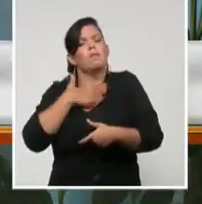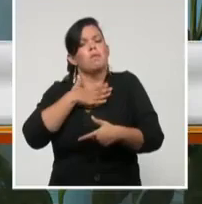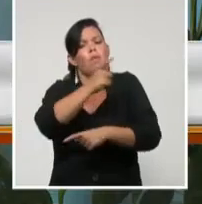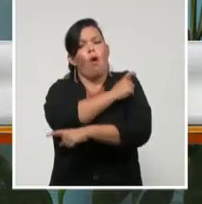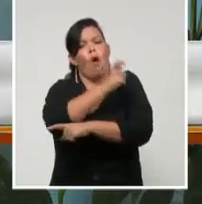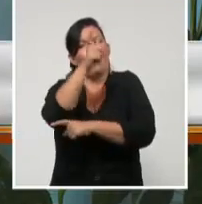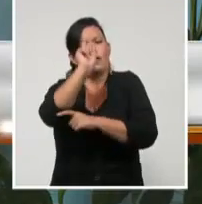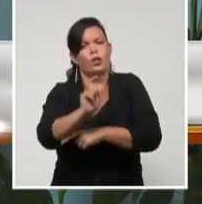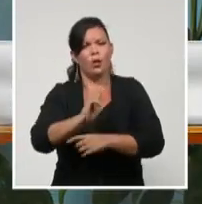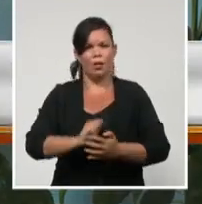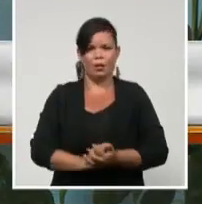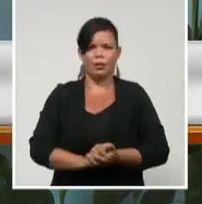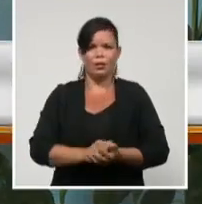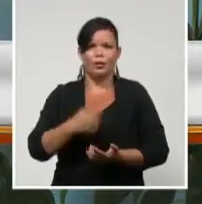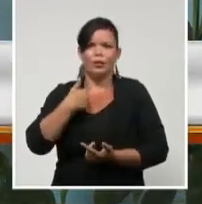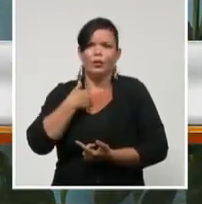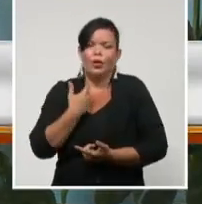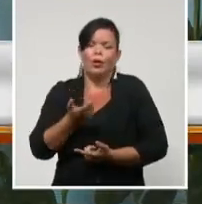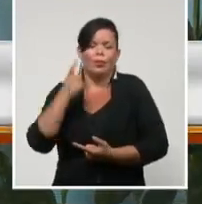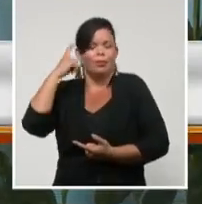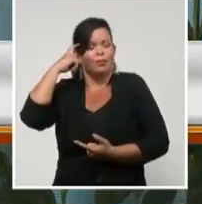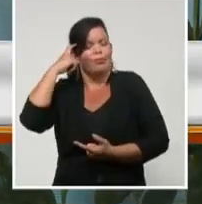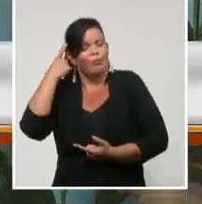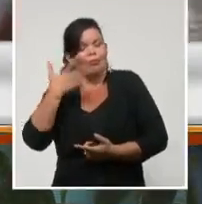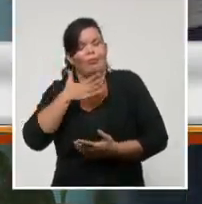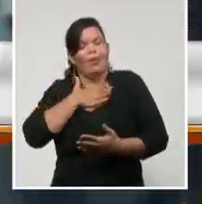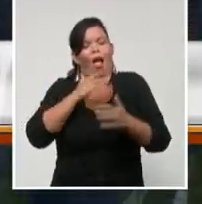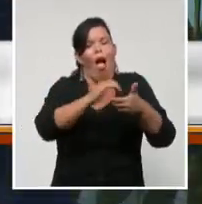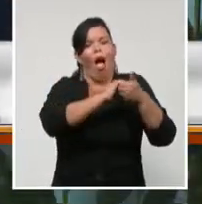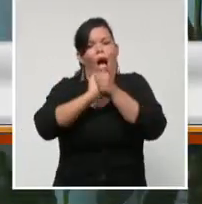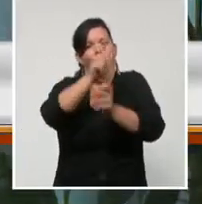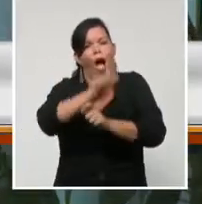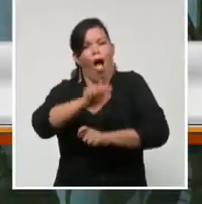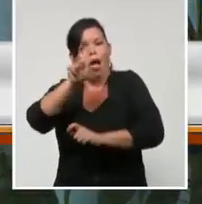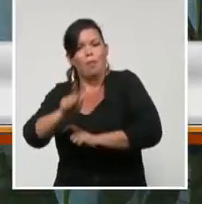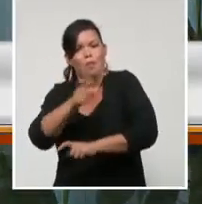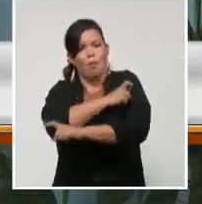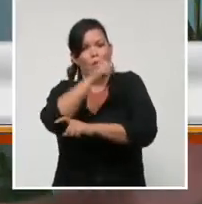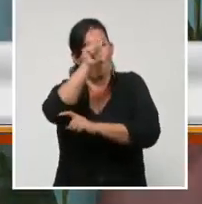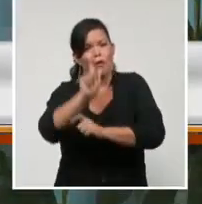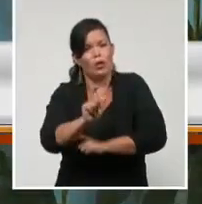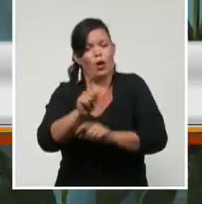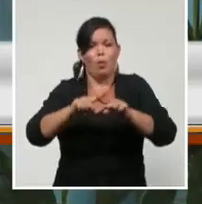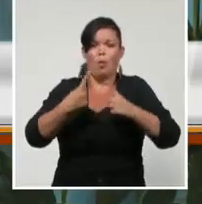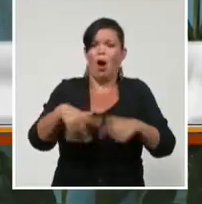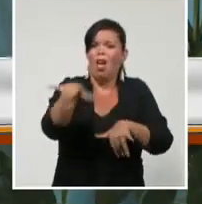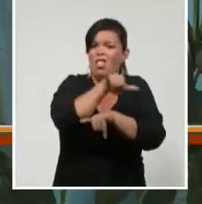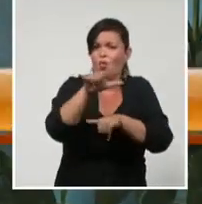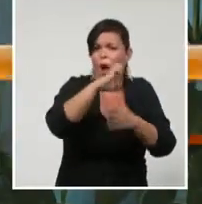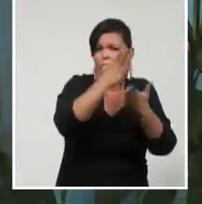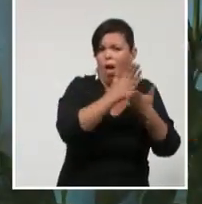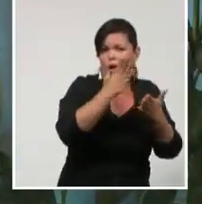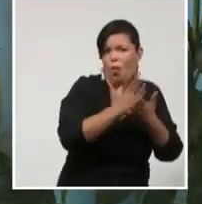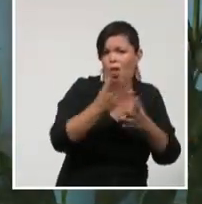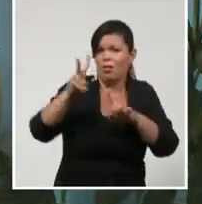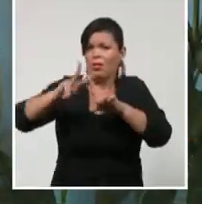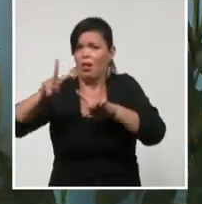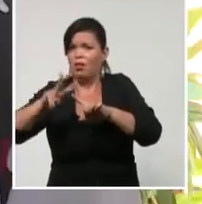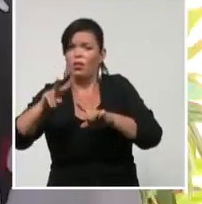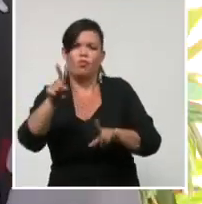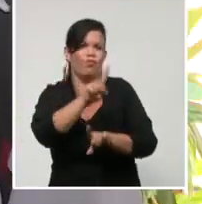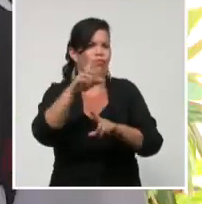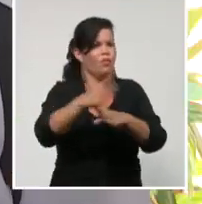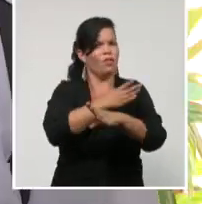amigos y no es lo mismo ver las teleclases por la televisión que copiar de la pizarra, que te expliquen si tienes